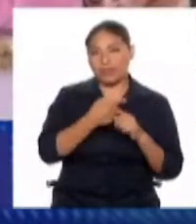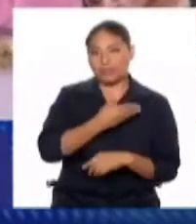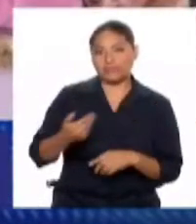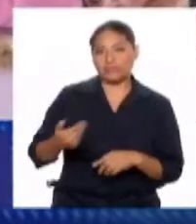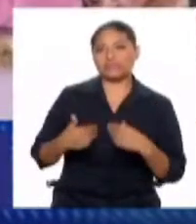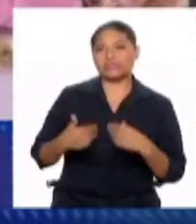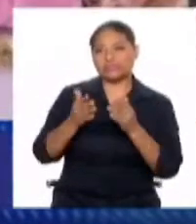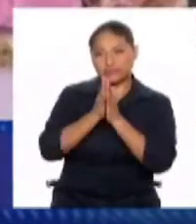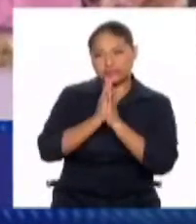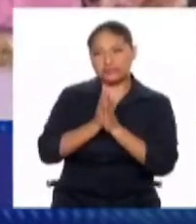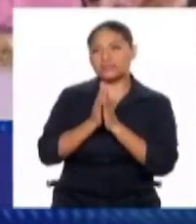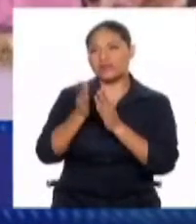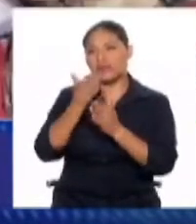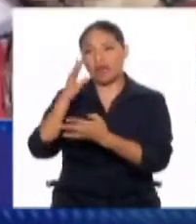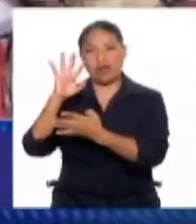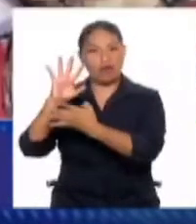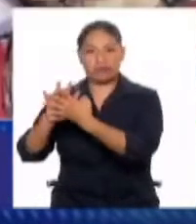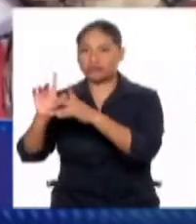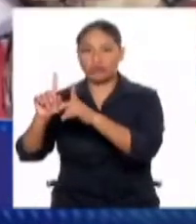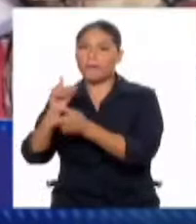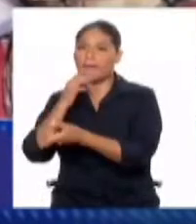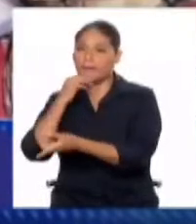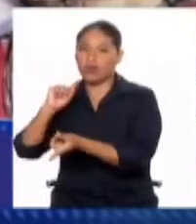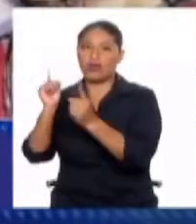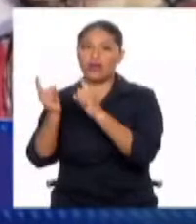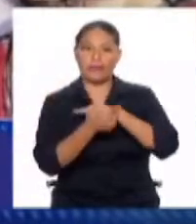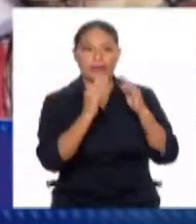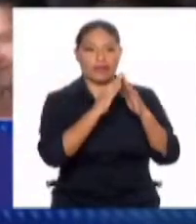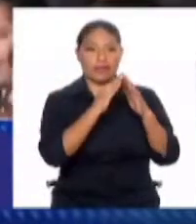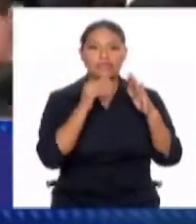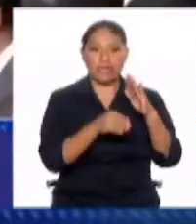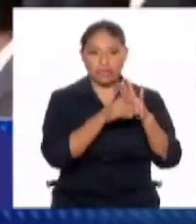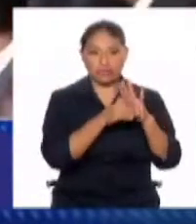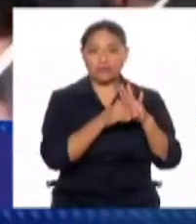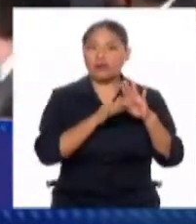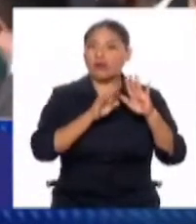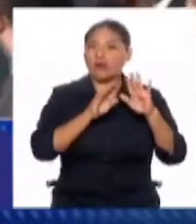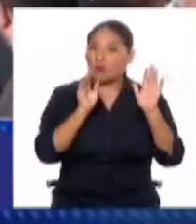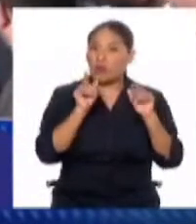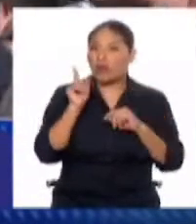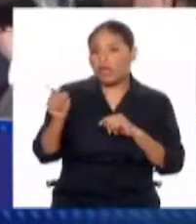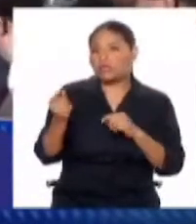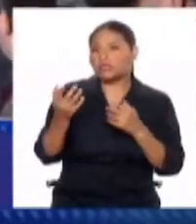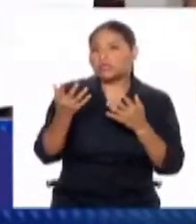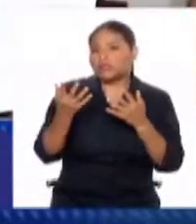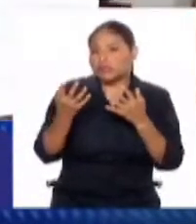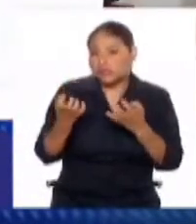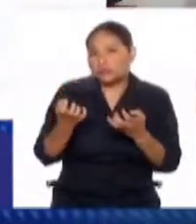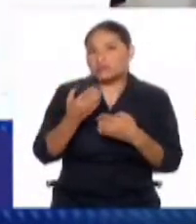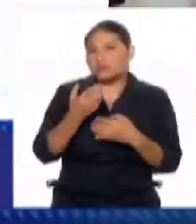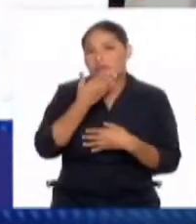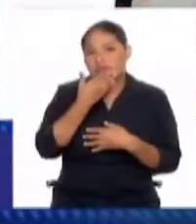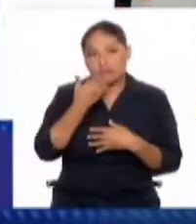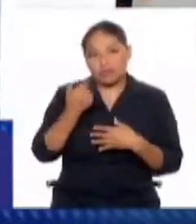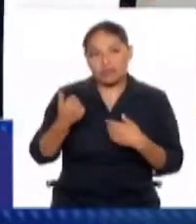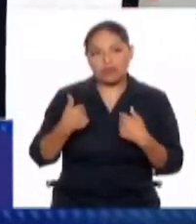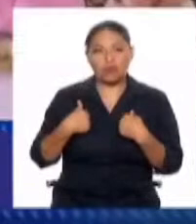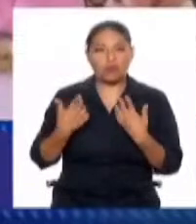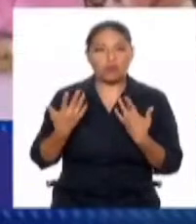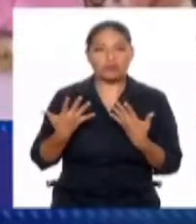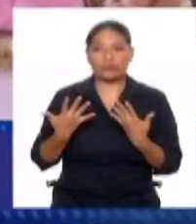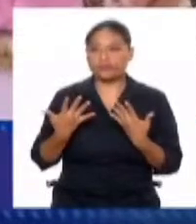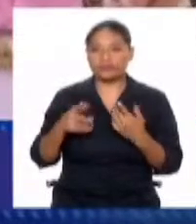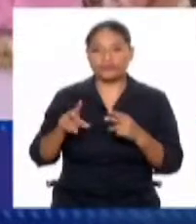a una detención domiciliaria, pero también él podría acogerse a un régimen o una figura legal que se denomina